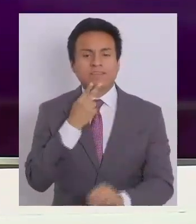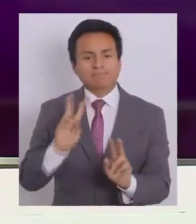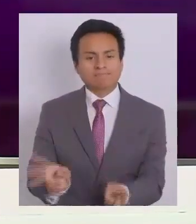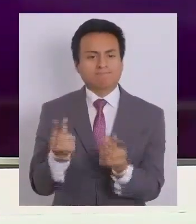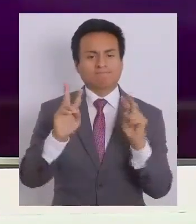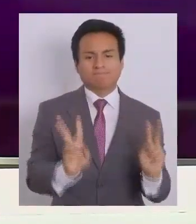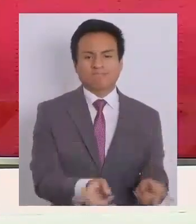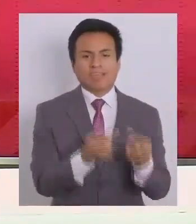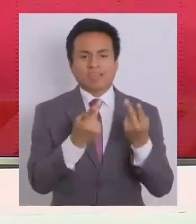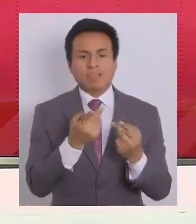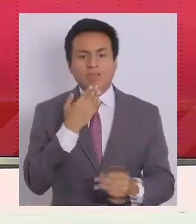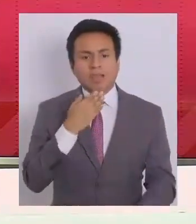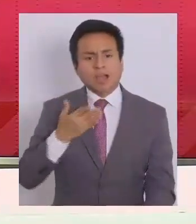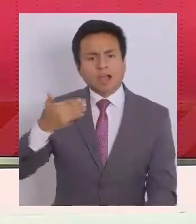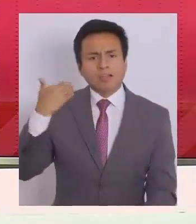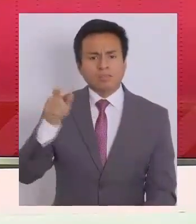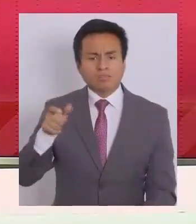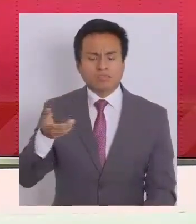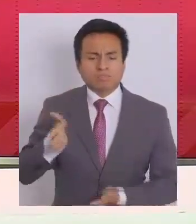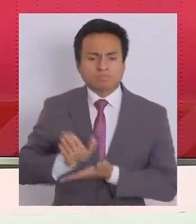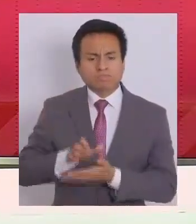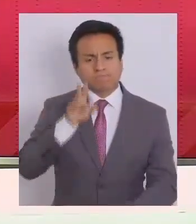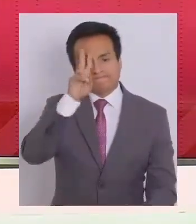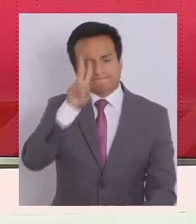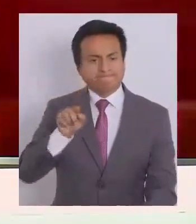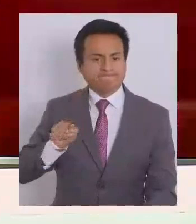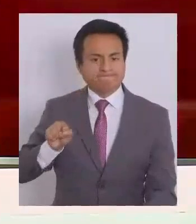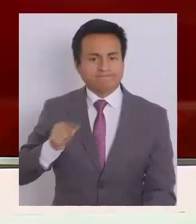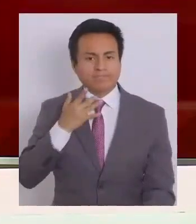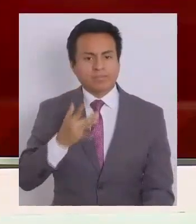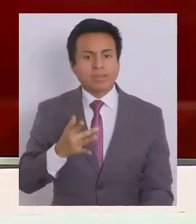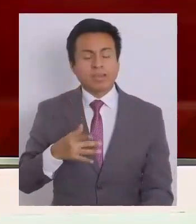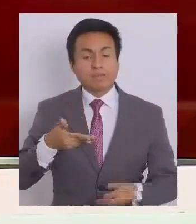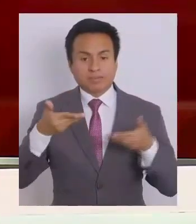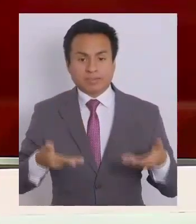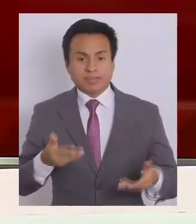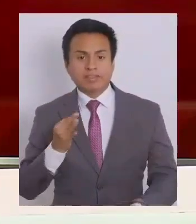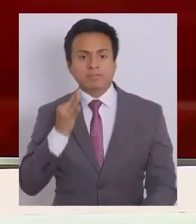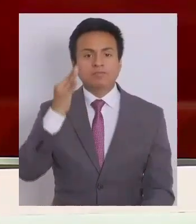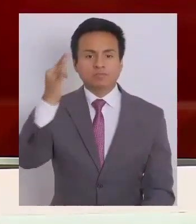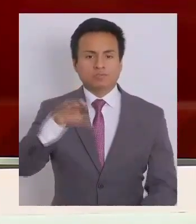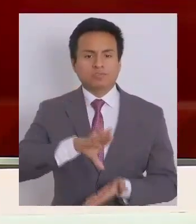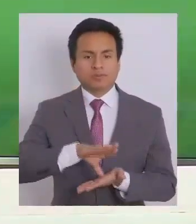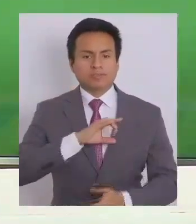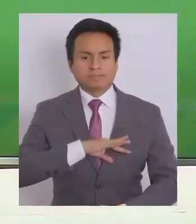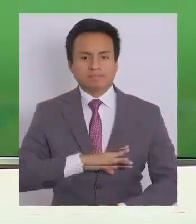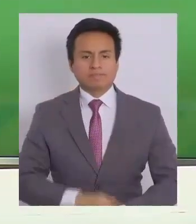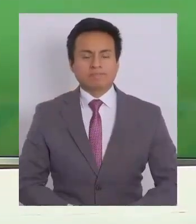para honrar también a todos aquellos que partieron producto de la pandemia y no solo por el presente, sino que también por el futuro de nuestro país.